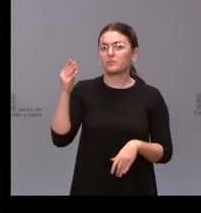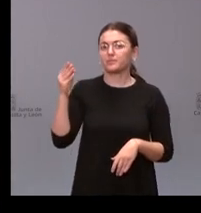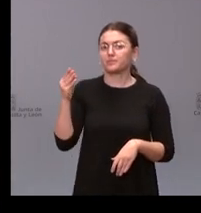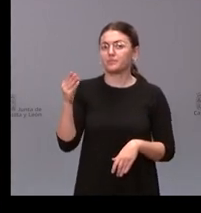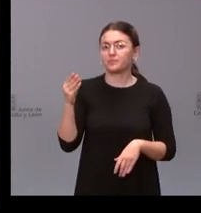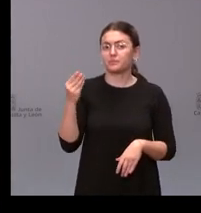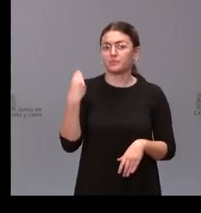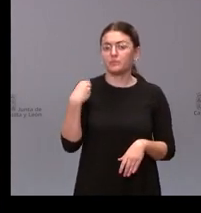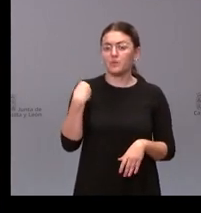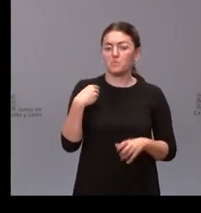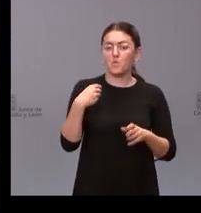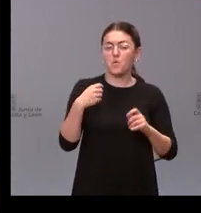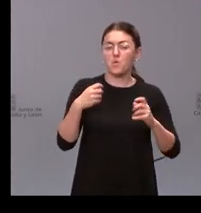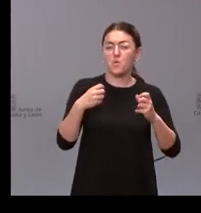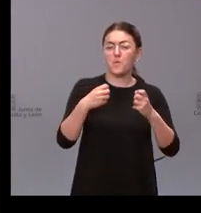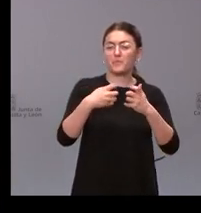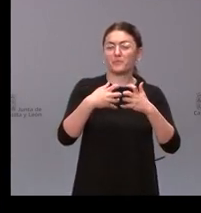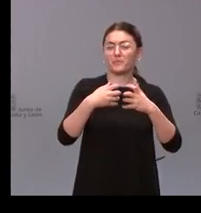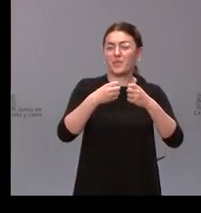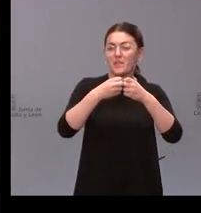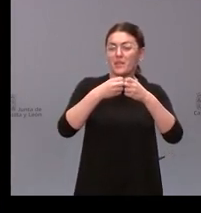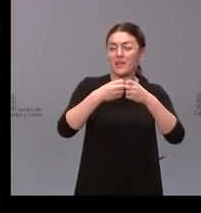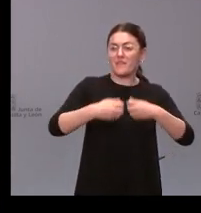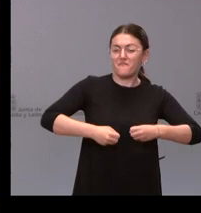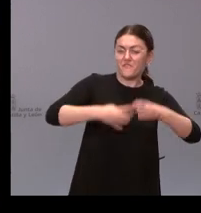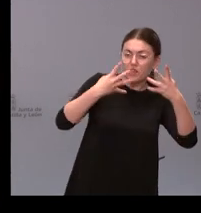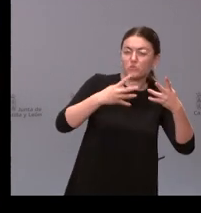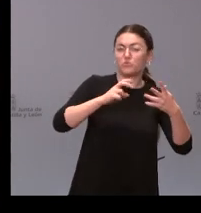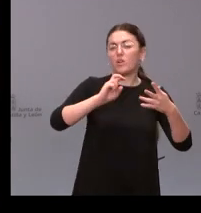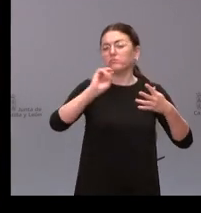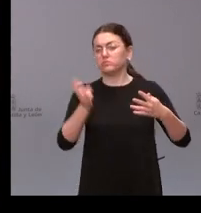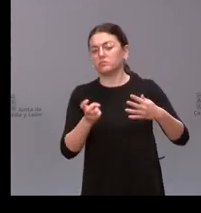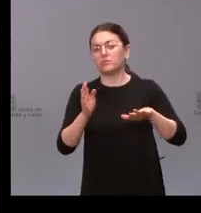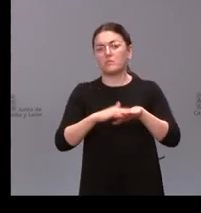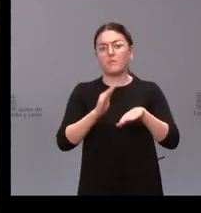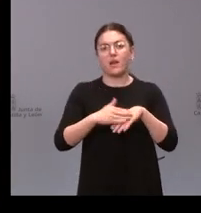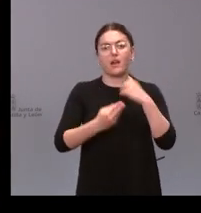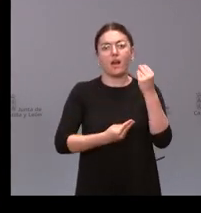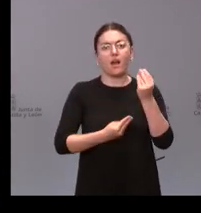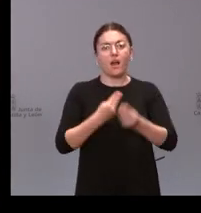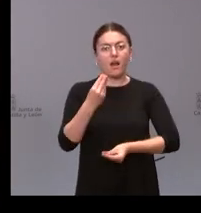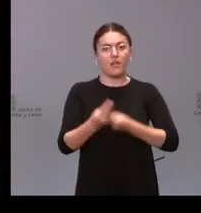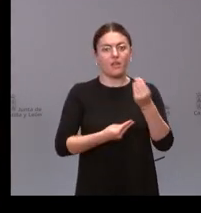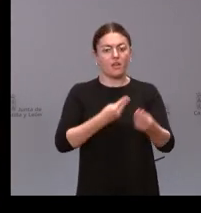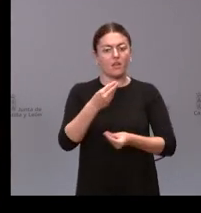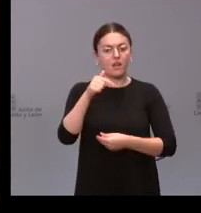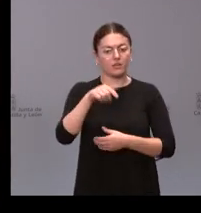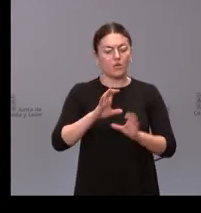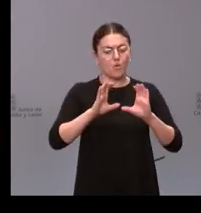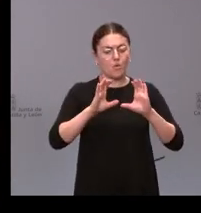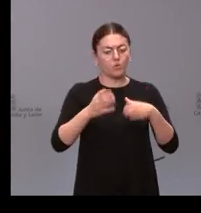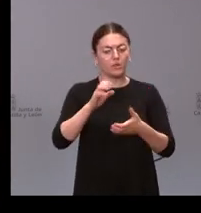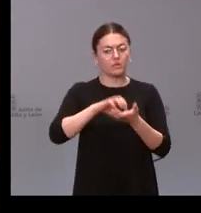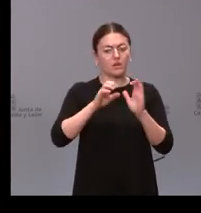materia de infraestructuras materia de bueno la materia que pueda ser necesaria para su implantación en León que ofrece la Junta de Castilla y León si